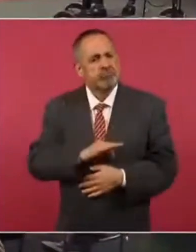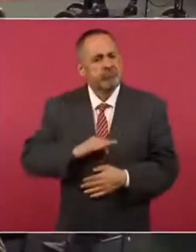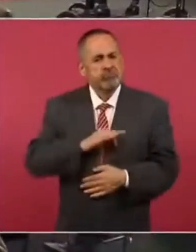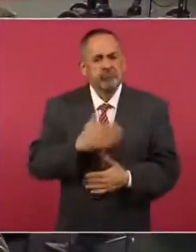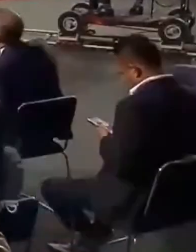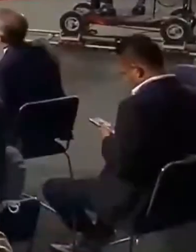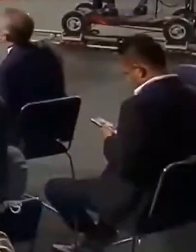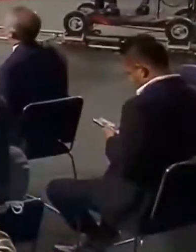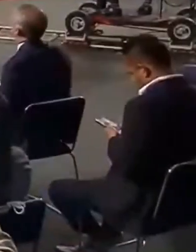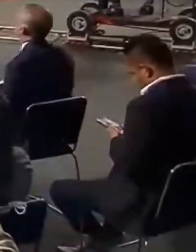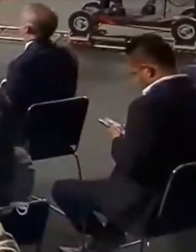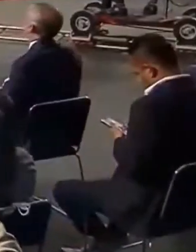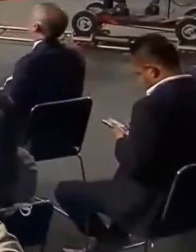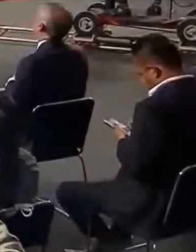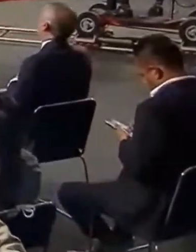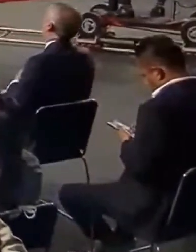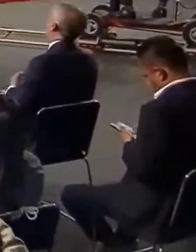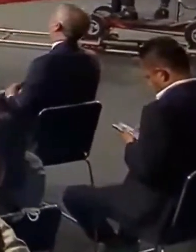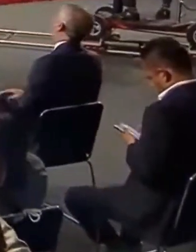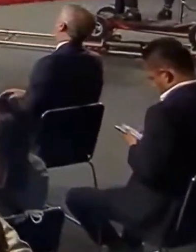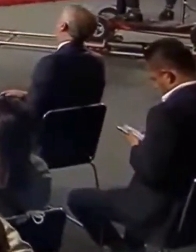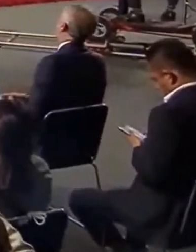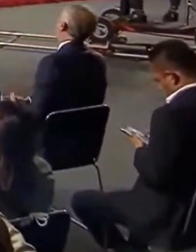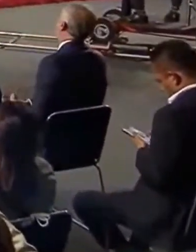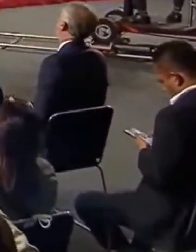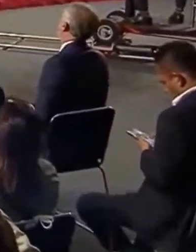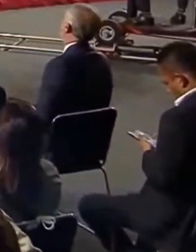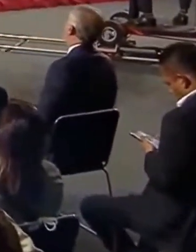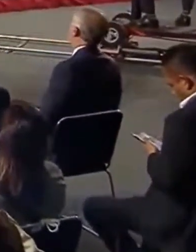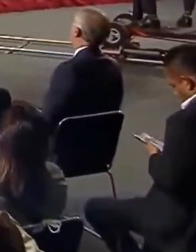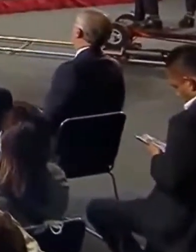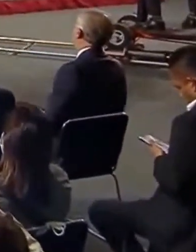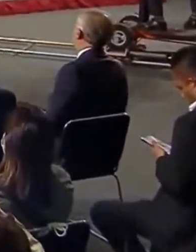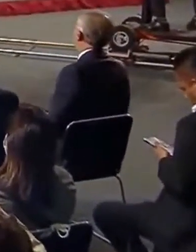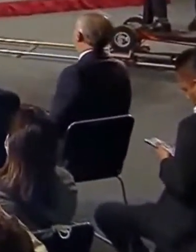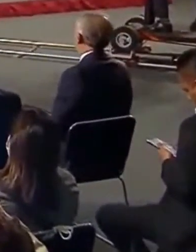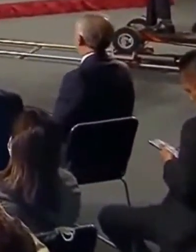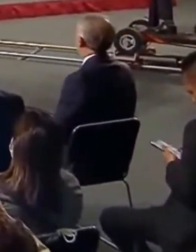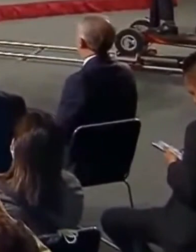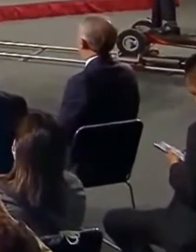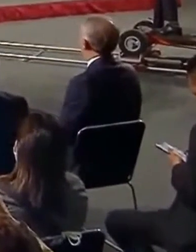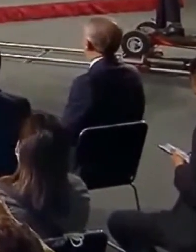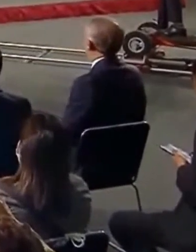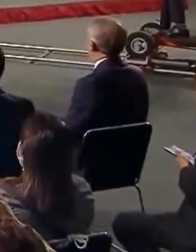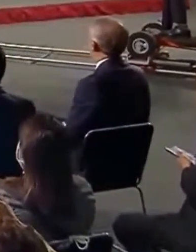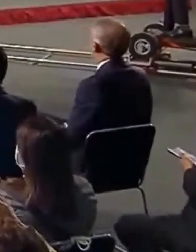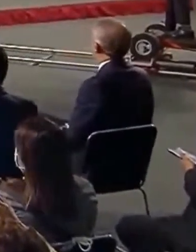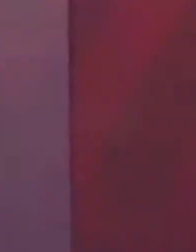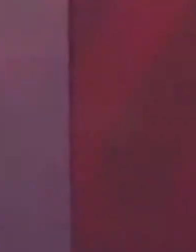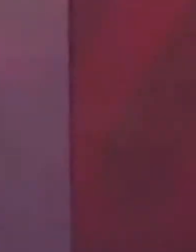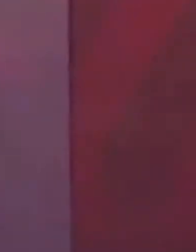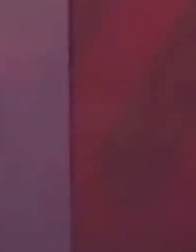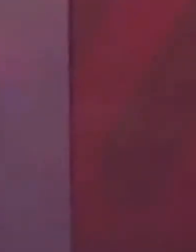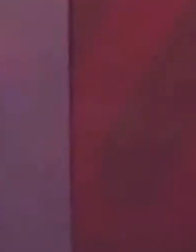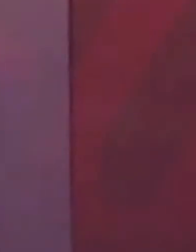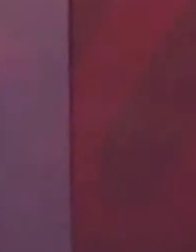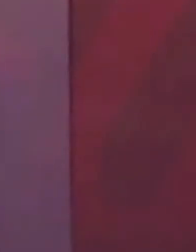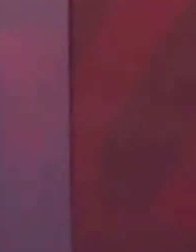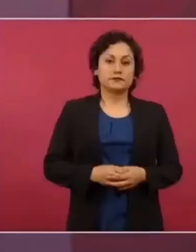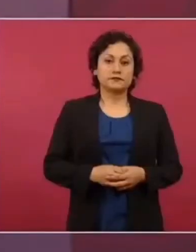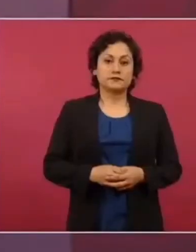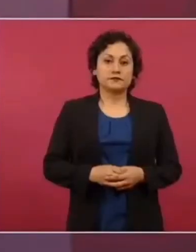Recientemente realizó una visita a México el comandante general de los carabinieri, el general Teo Luzzi, que permitió